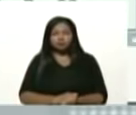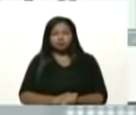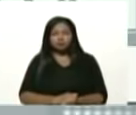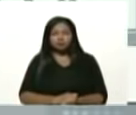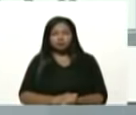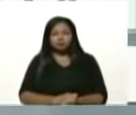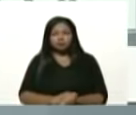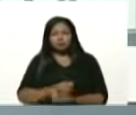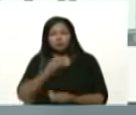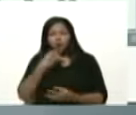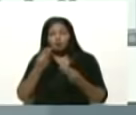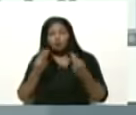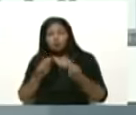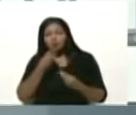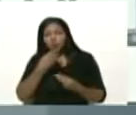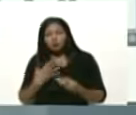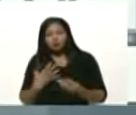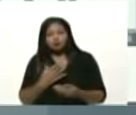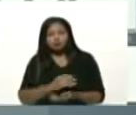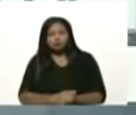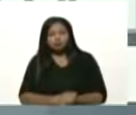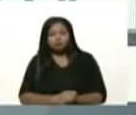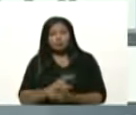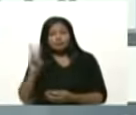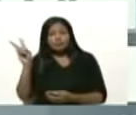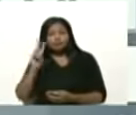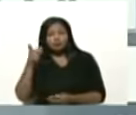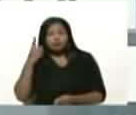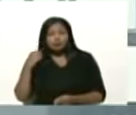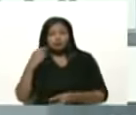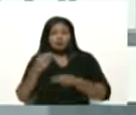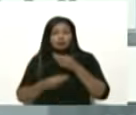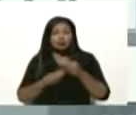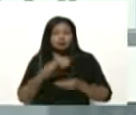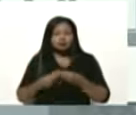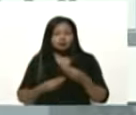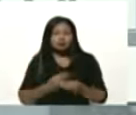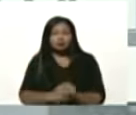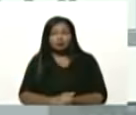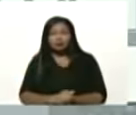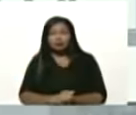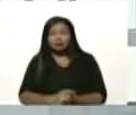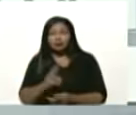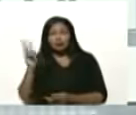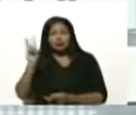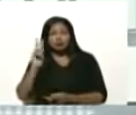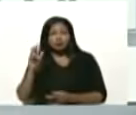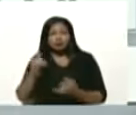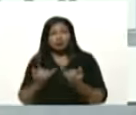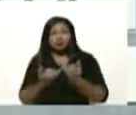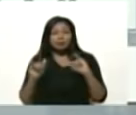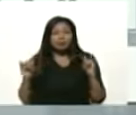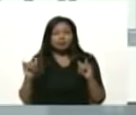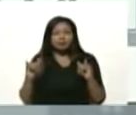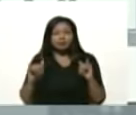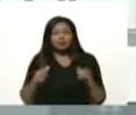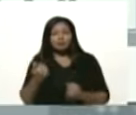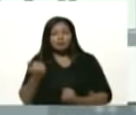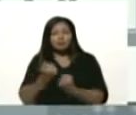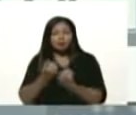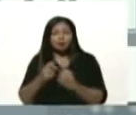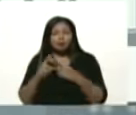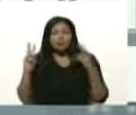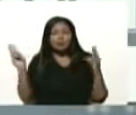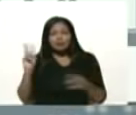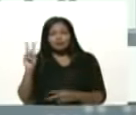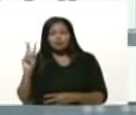sin lugar a dudas va a ser bueno. Venezuela debe pasar de la Venezuela independiente y soberana a la